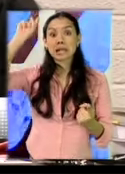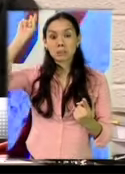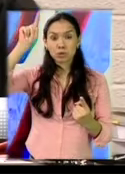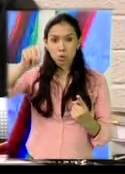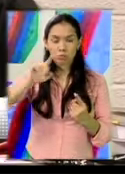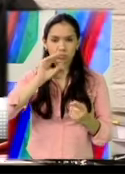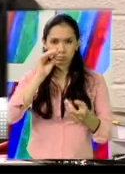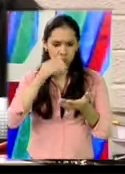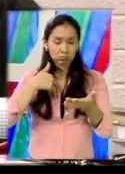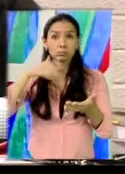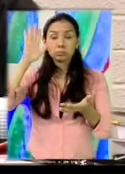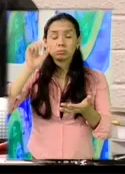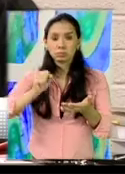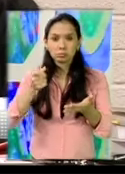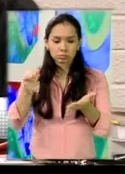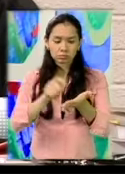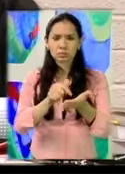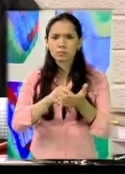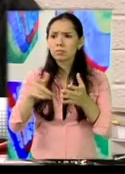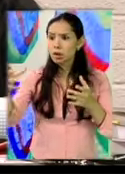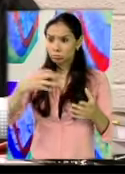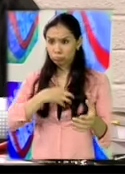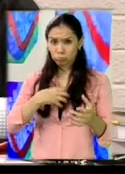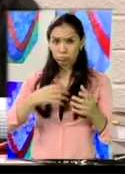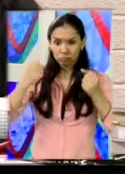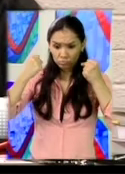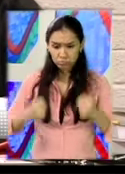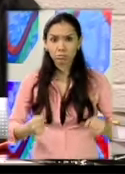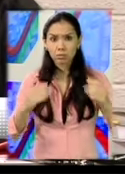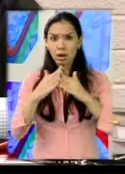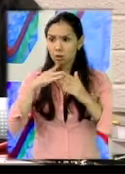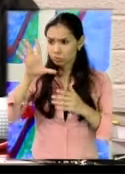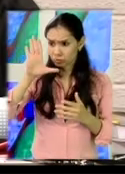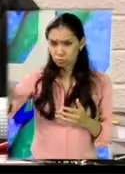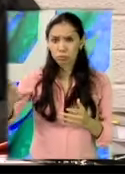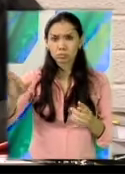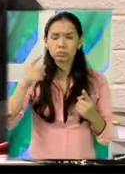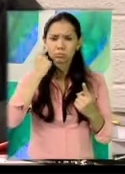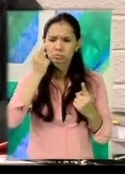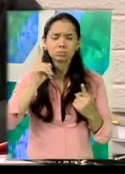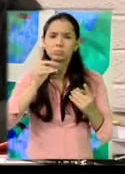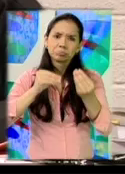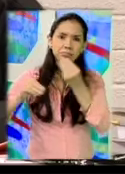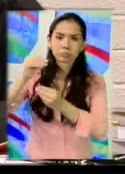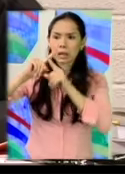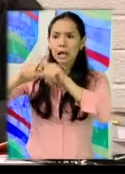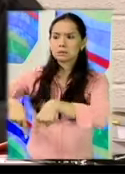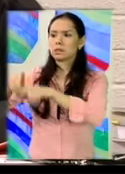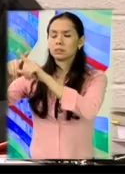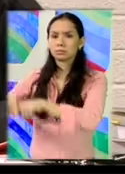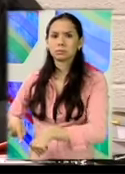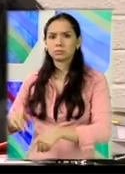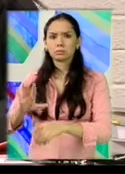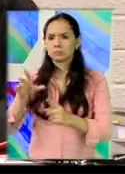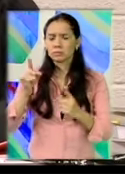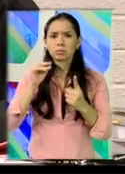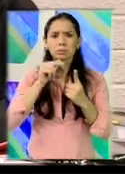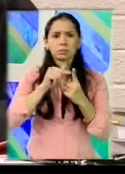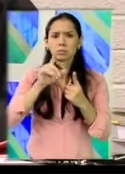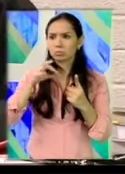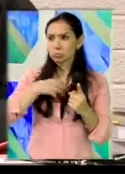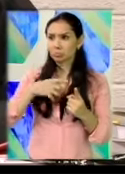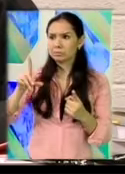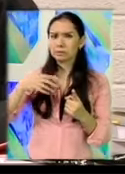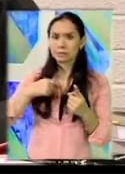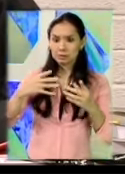seis de los inmuebles relacionados han sido canceladas y se han unificado a otros bienes inmuebles, formando algunas